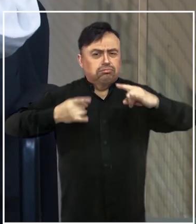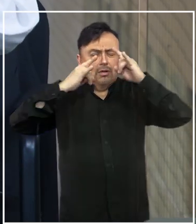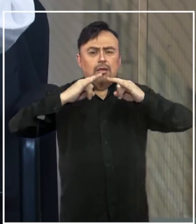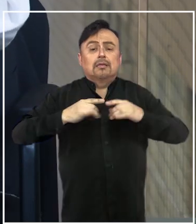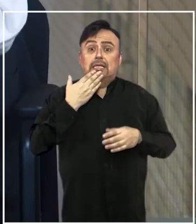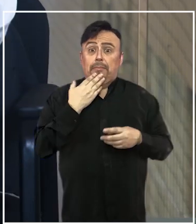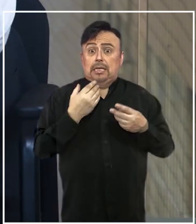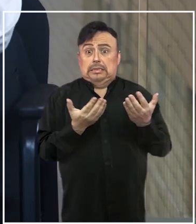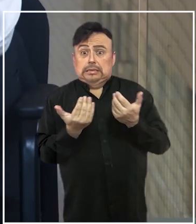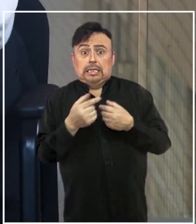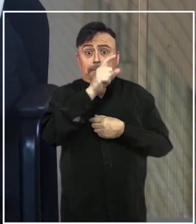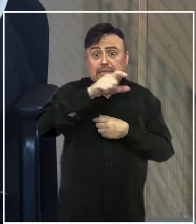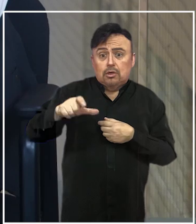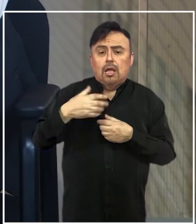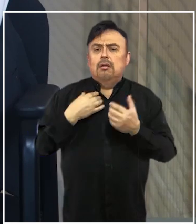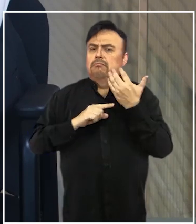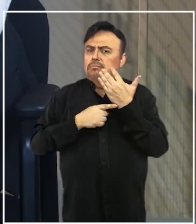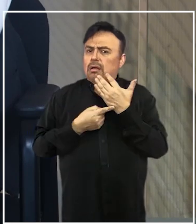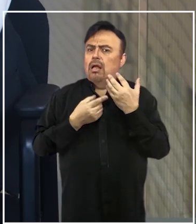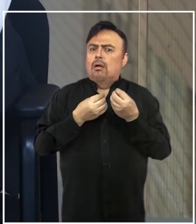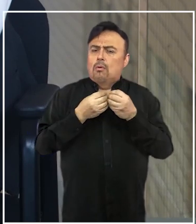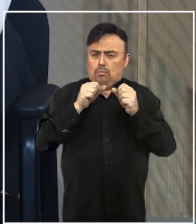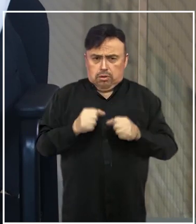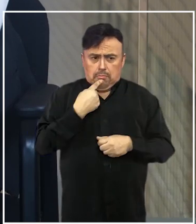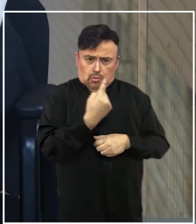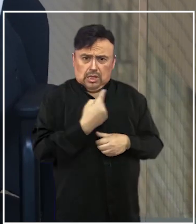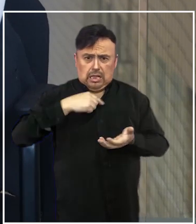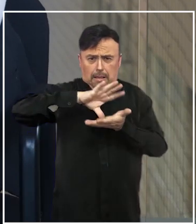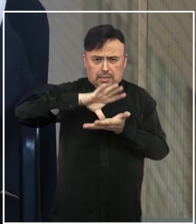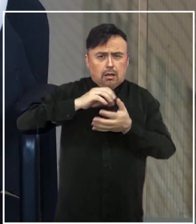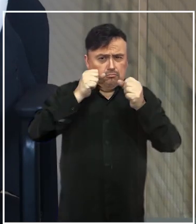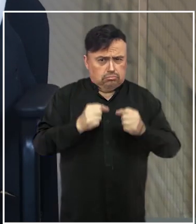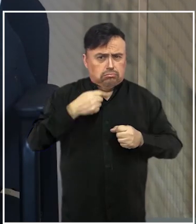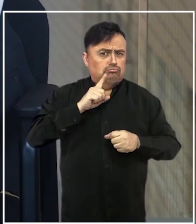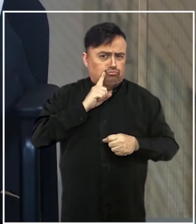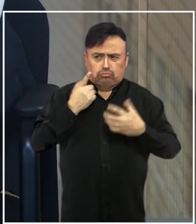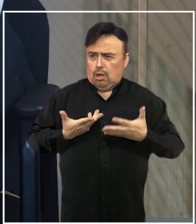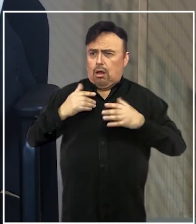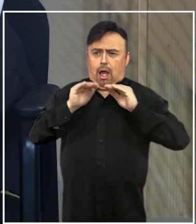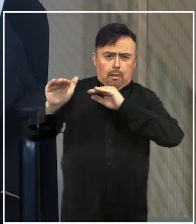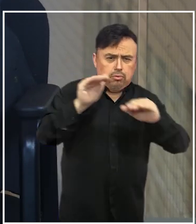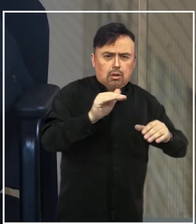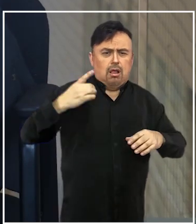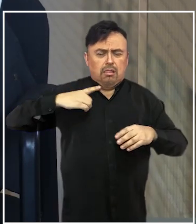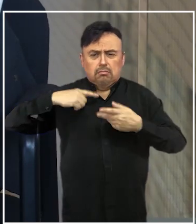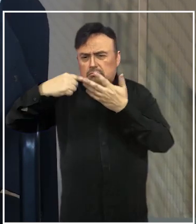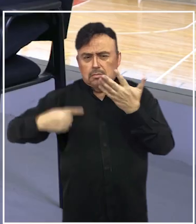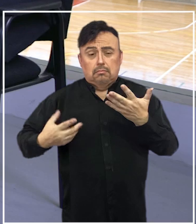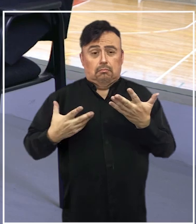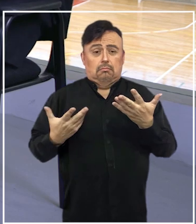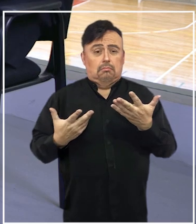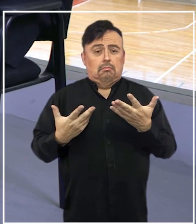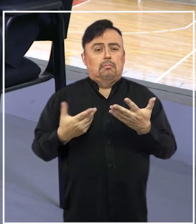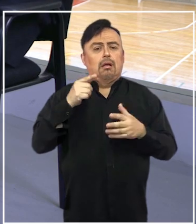sentido, en cuanto a la capacidad técnica, ¿nuestro país cuenta con profesionales preparados adecuadamente para apoyar a las diferentes disciplinas que son distintas